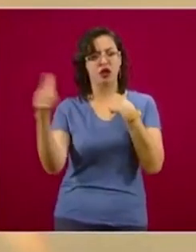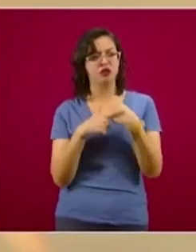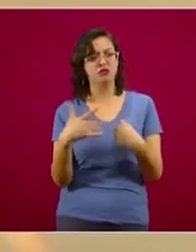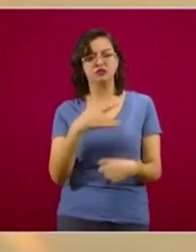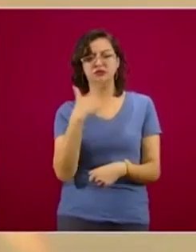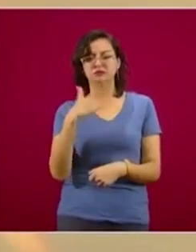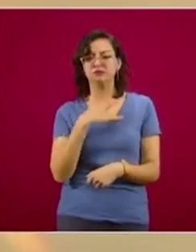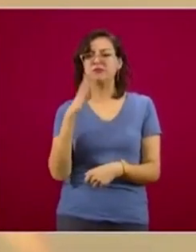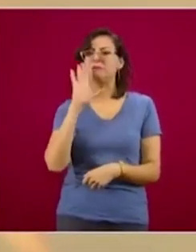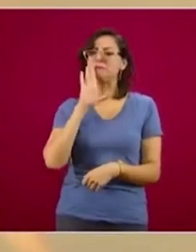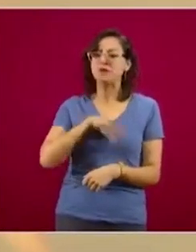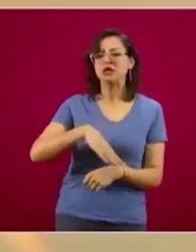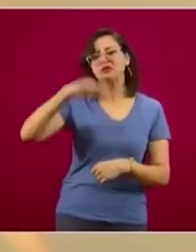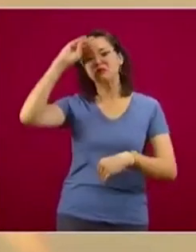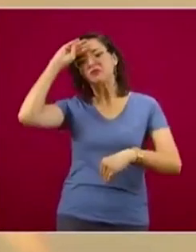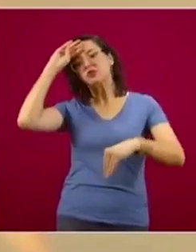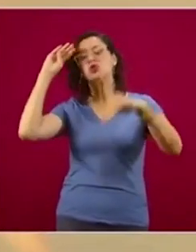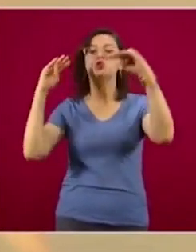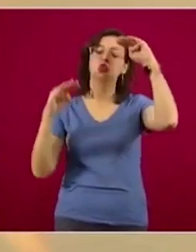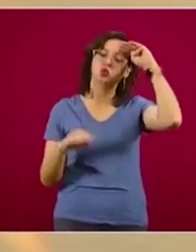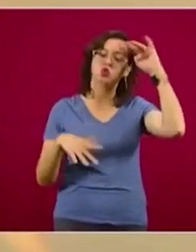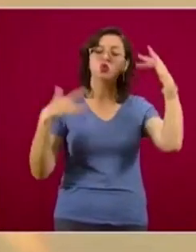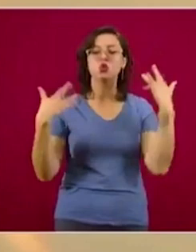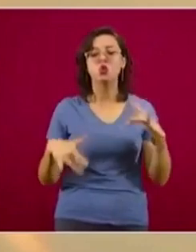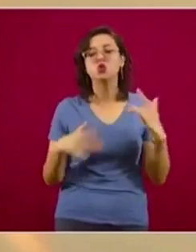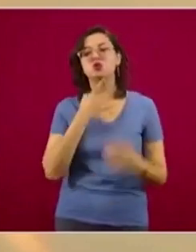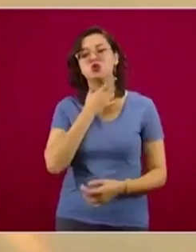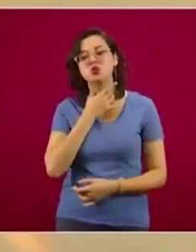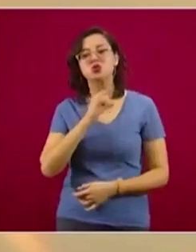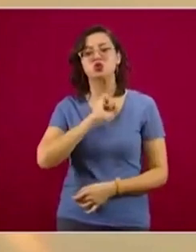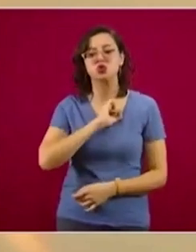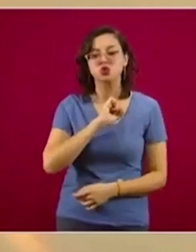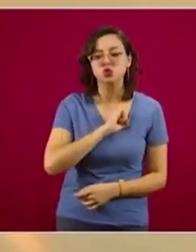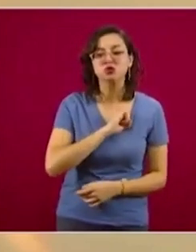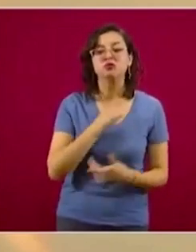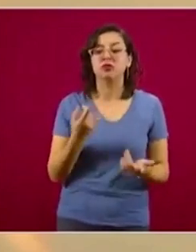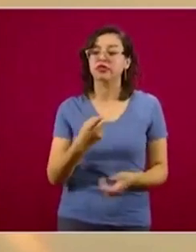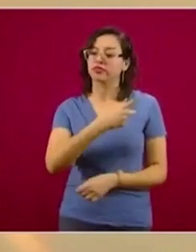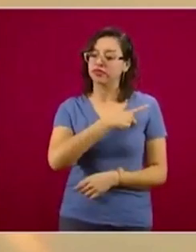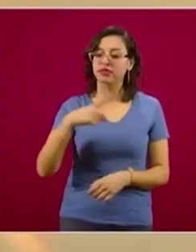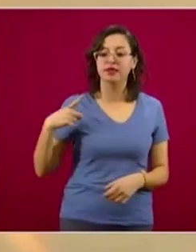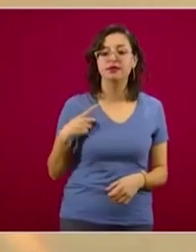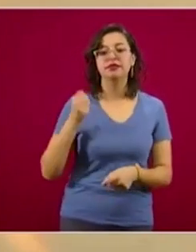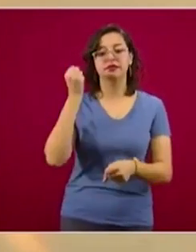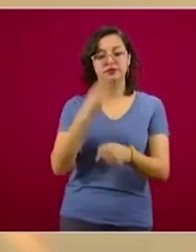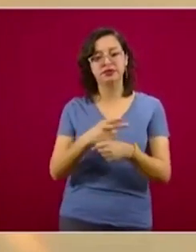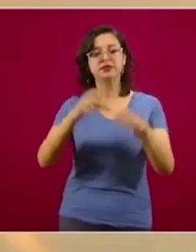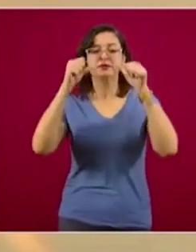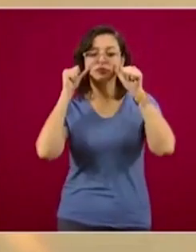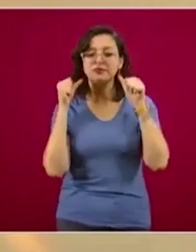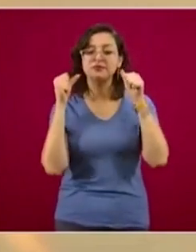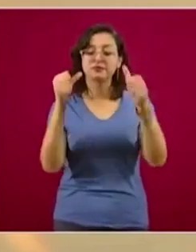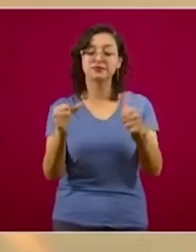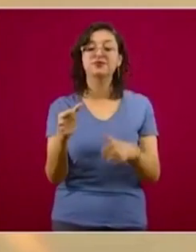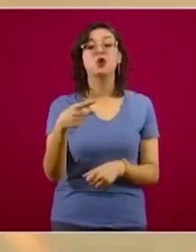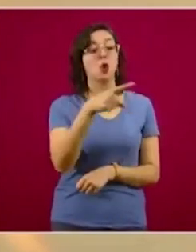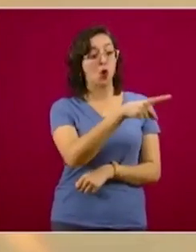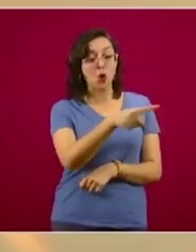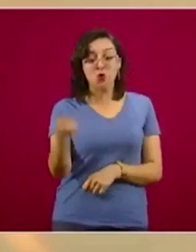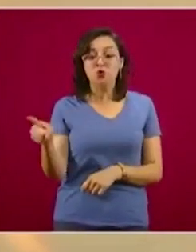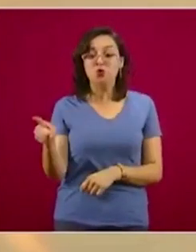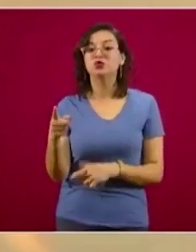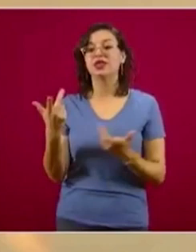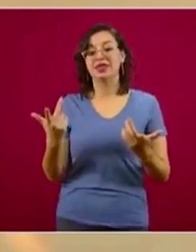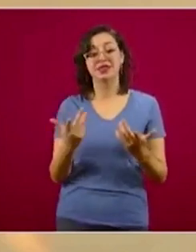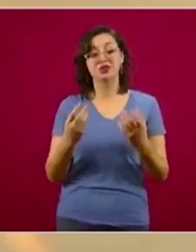síntoma, malestar, fiebre, dolor, dolor de garganta, tos, que éste sea atendido oportunamente. Entonces, a ustedes les va a tocar